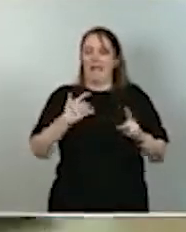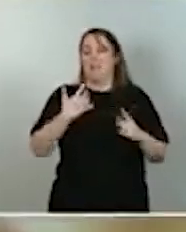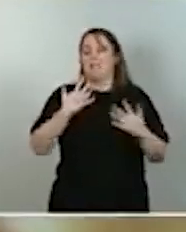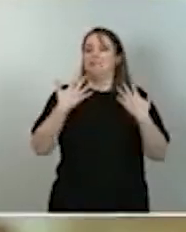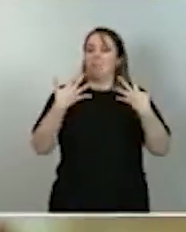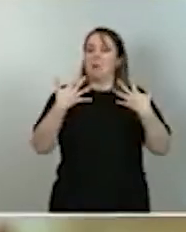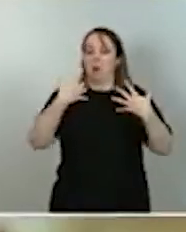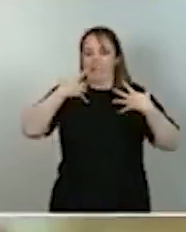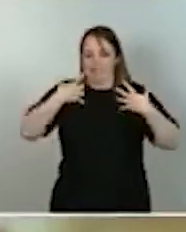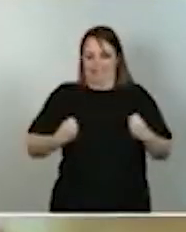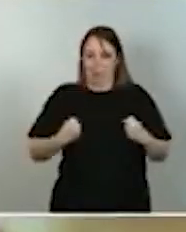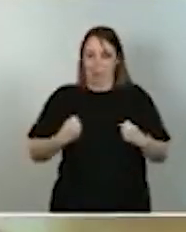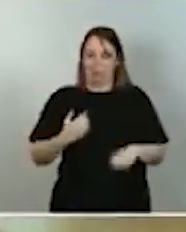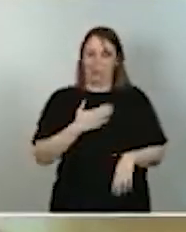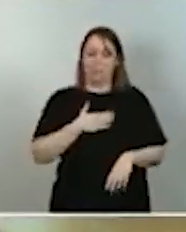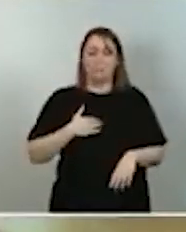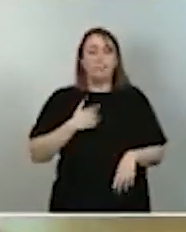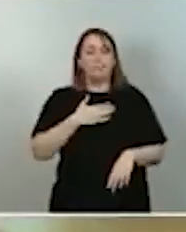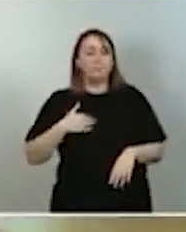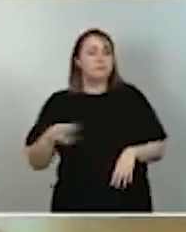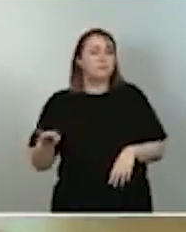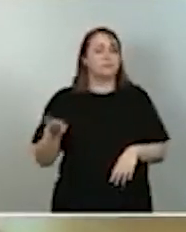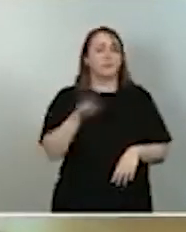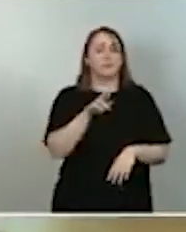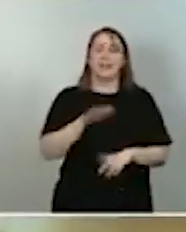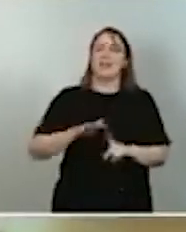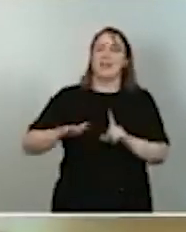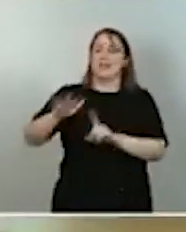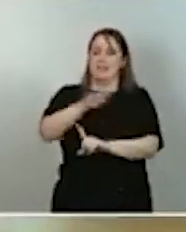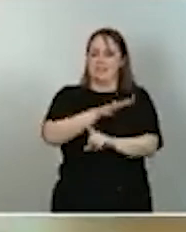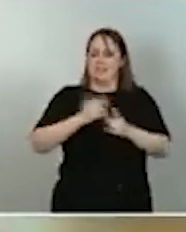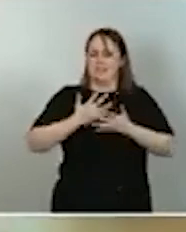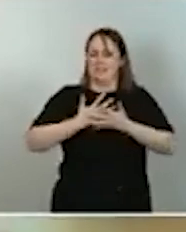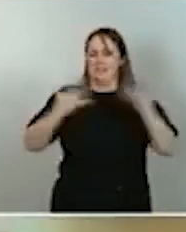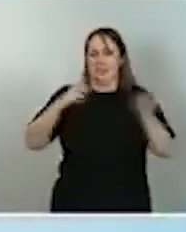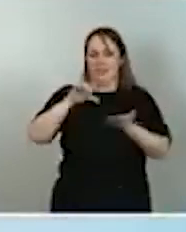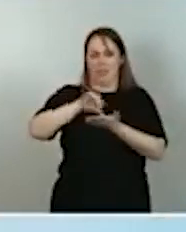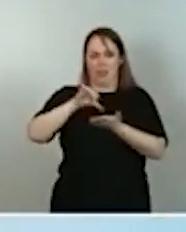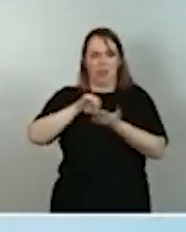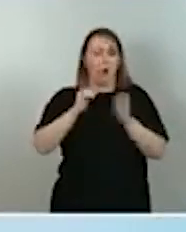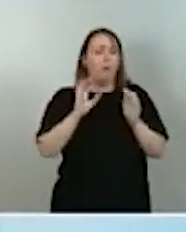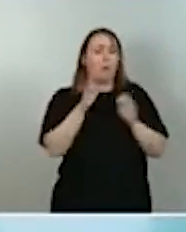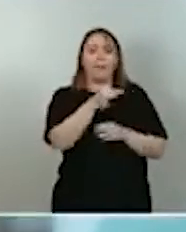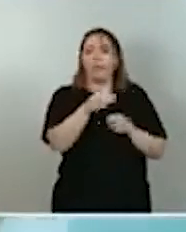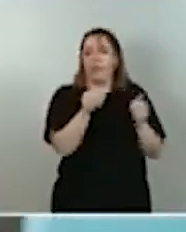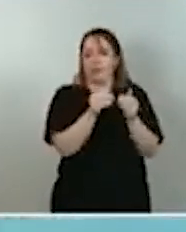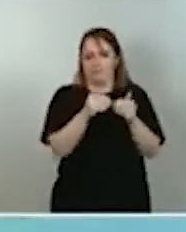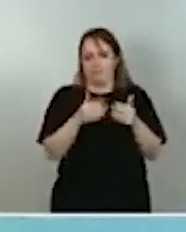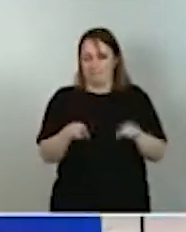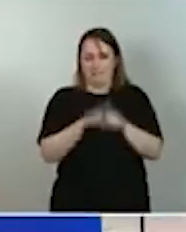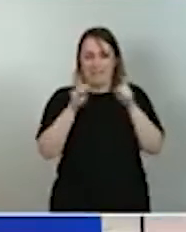necesitamos una rehabilitación de nuestros espacios urbanos, grandes ciudades o pequeños municipios, invertir